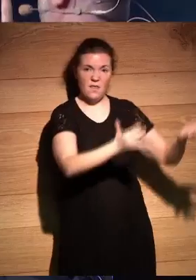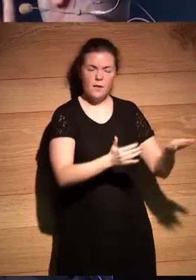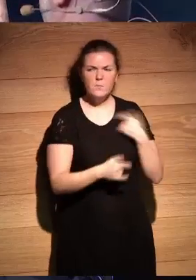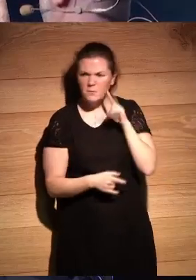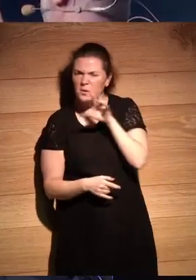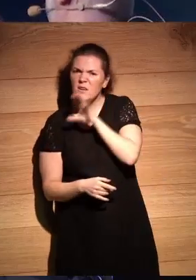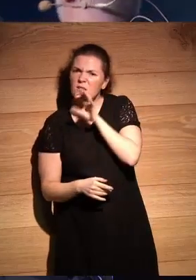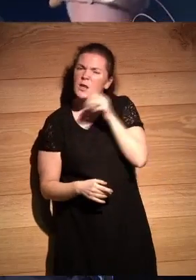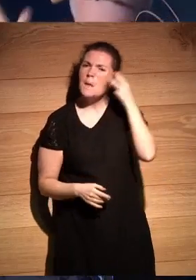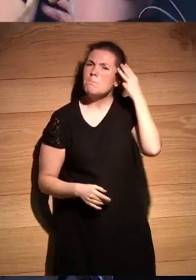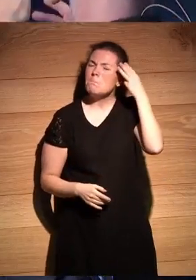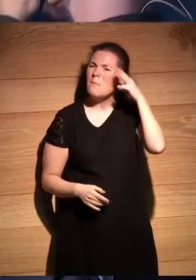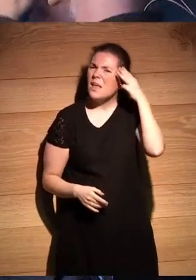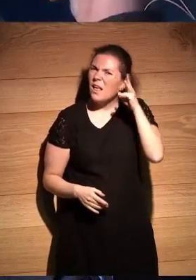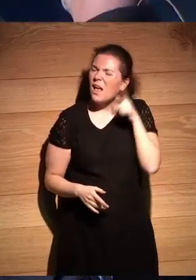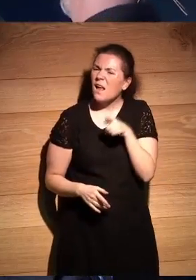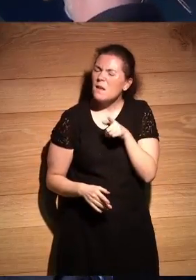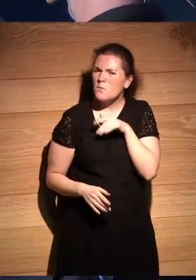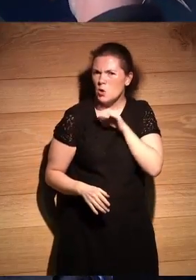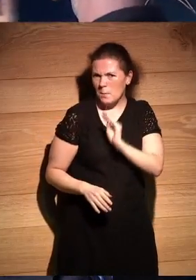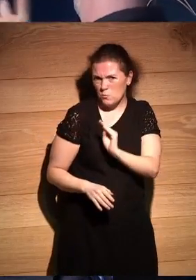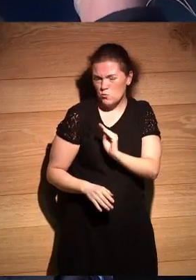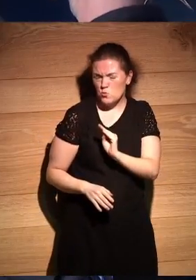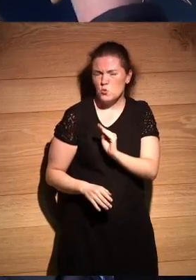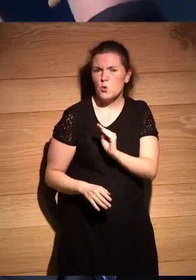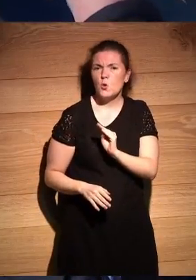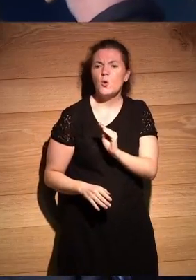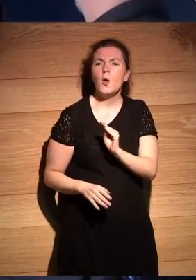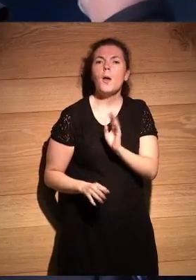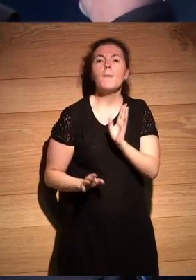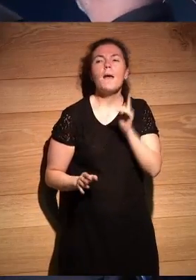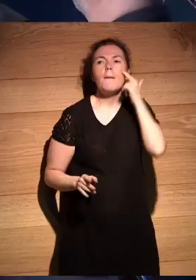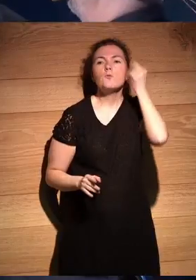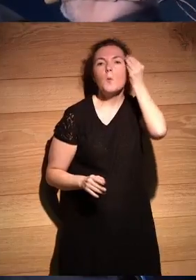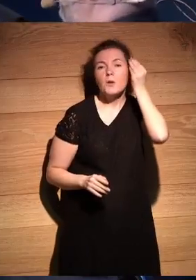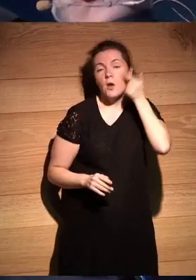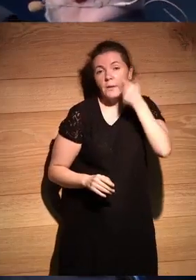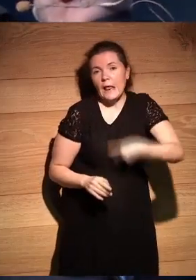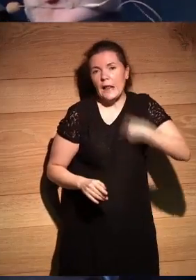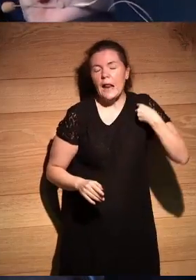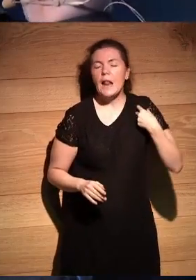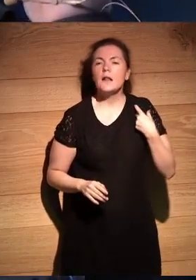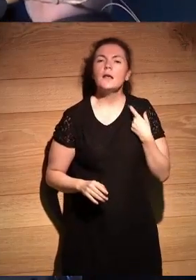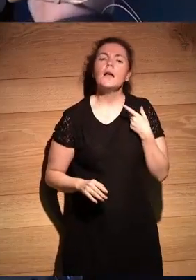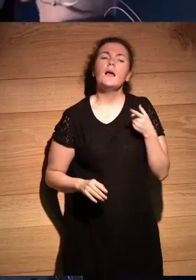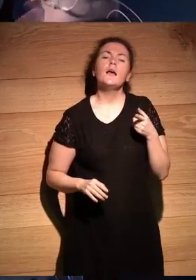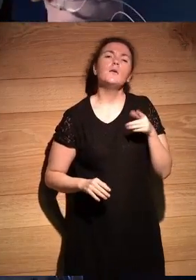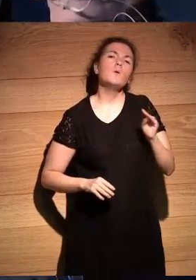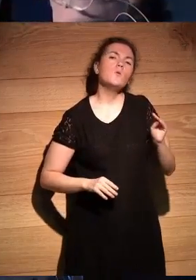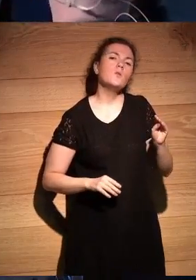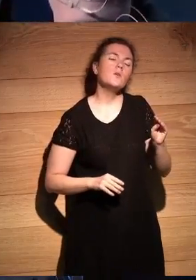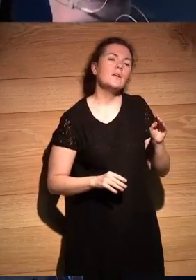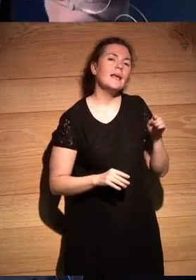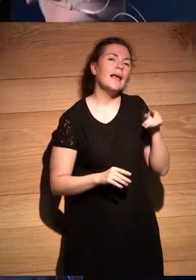mexicana te lo pregunto a ti en particular pero tal vez tienes una percepción más general ¿no? ¿cómo viven estas